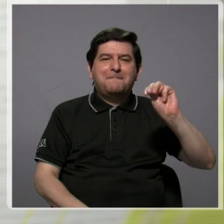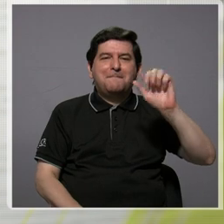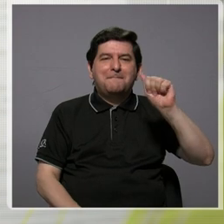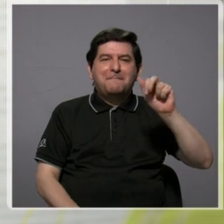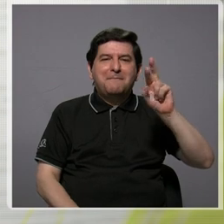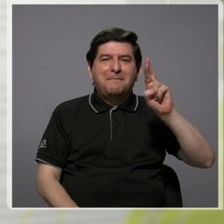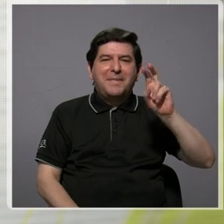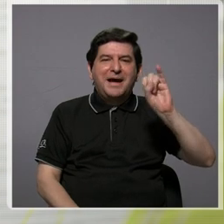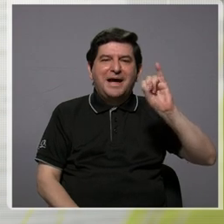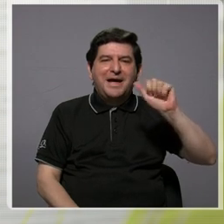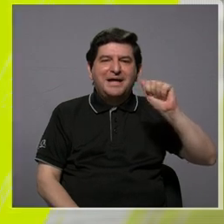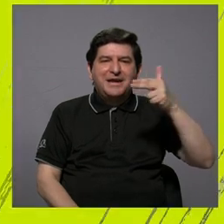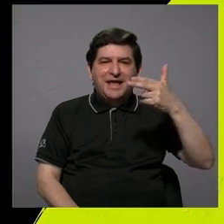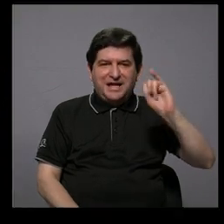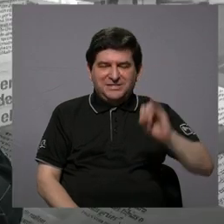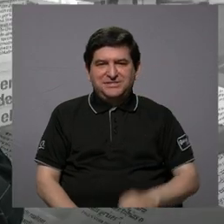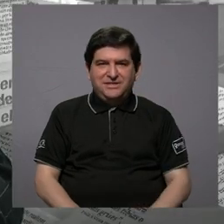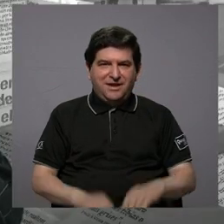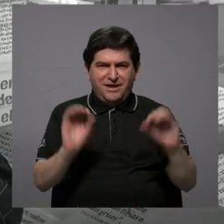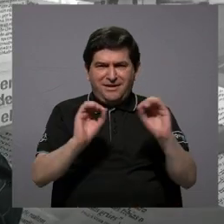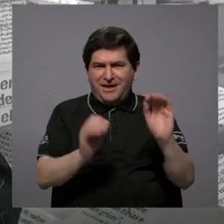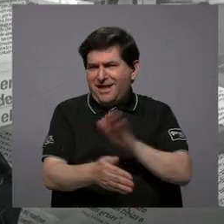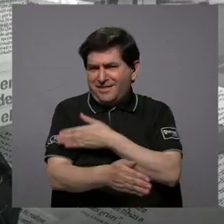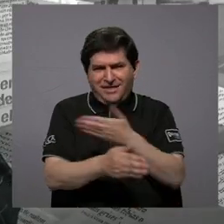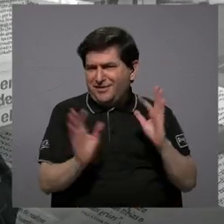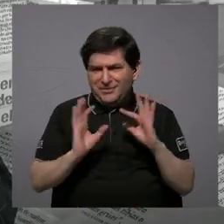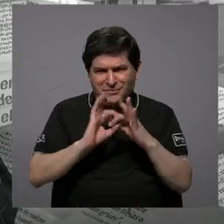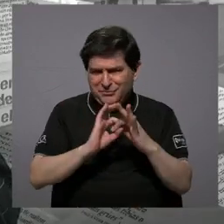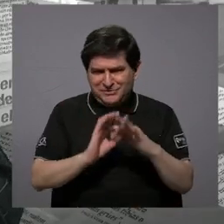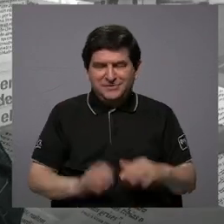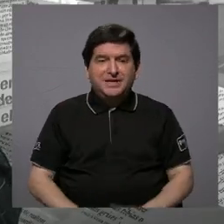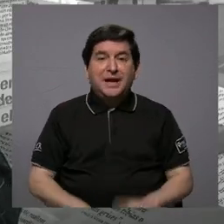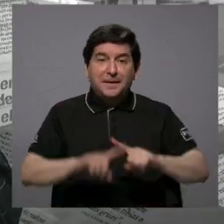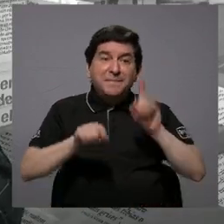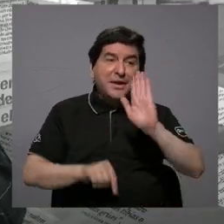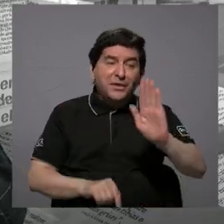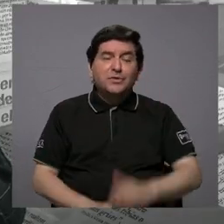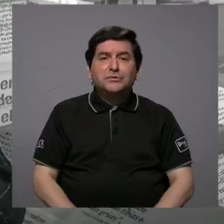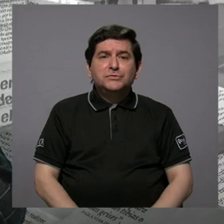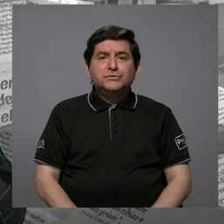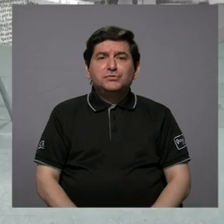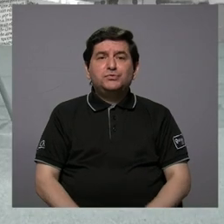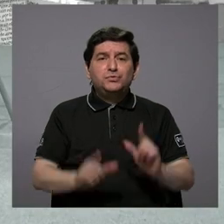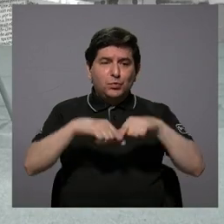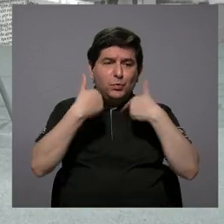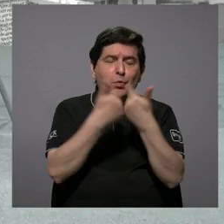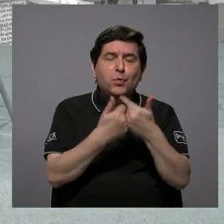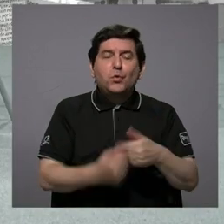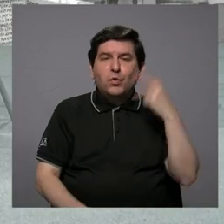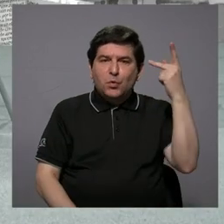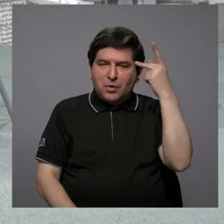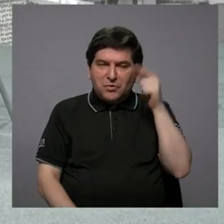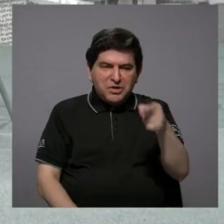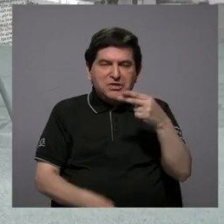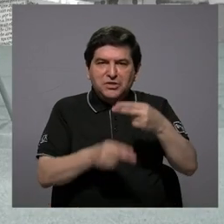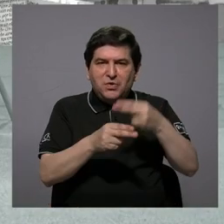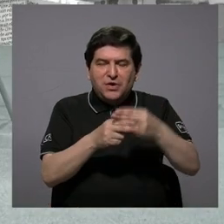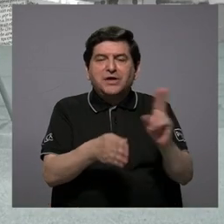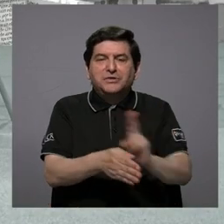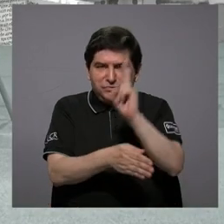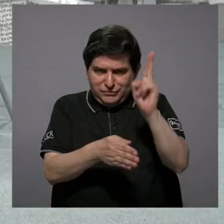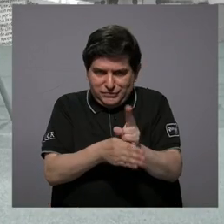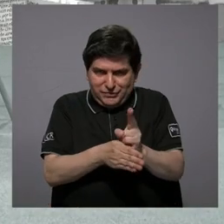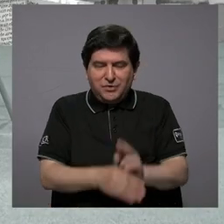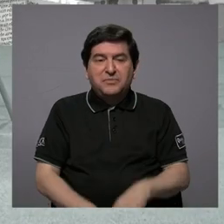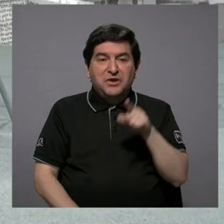ese momento. No porque tuviera que ver nada con música, pero efectivamente así se le llamaban a ese bando que